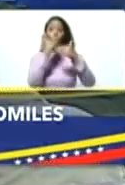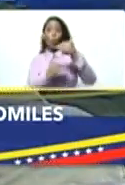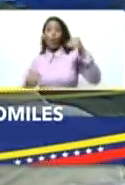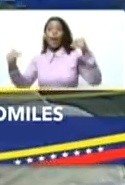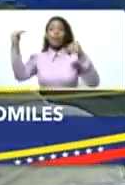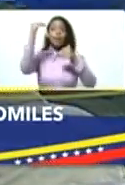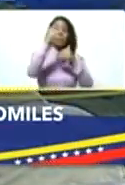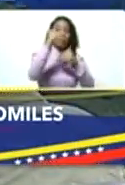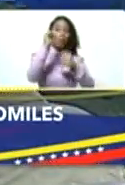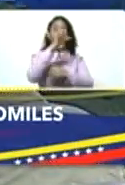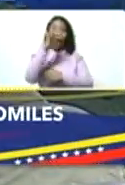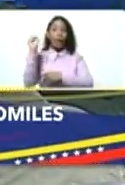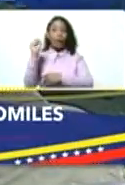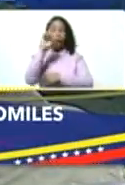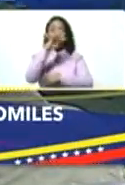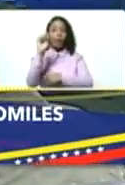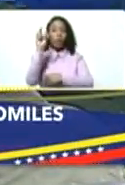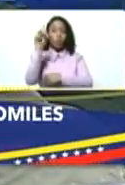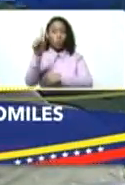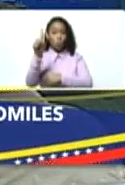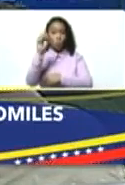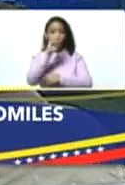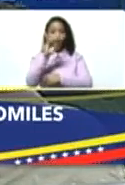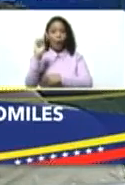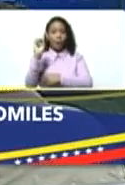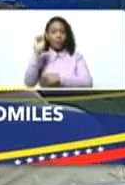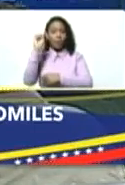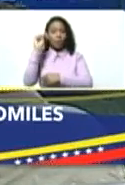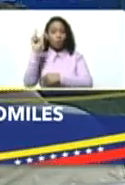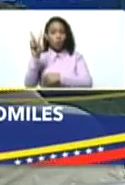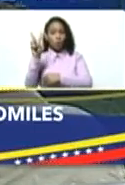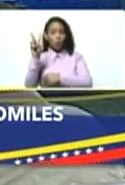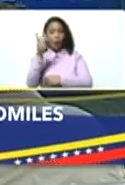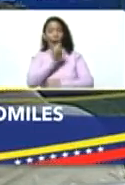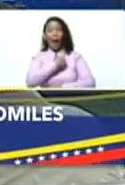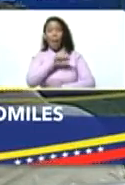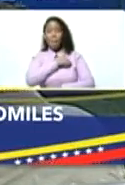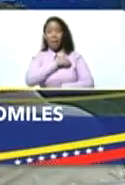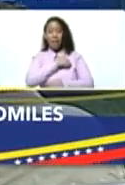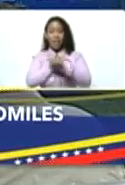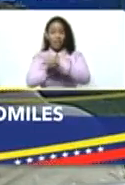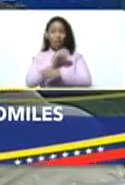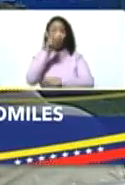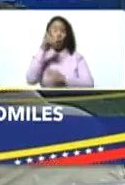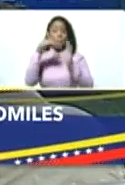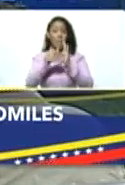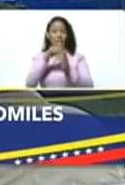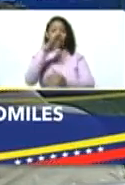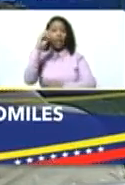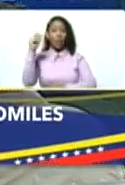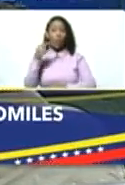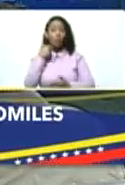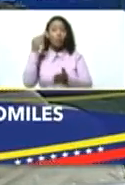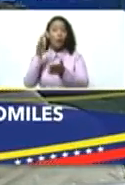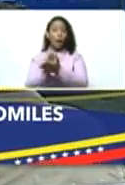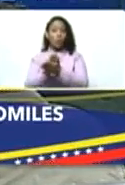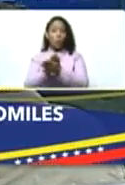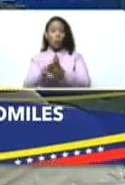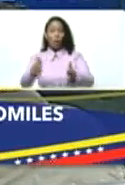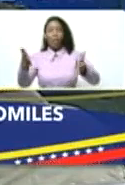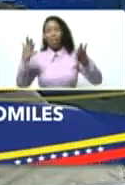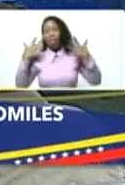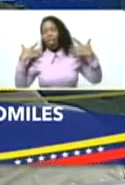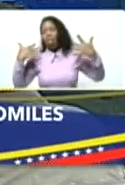40, 41, 42. En España nada más hubo más de 2.500 muertos por ola de